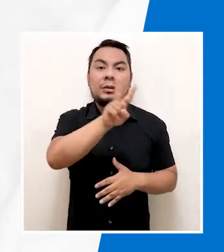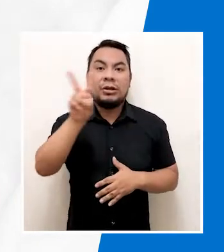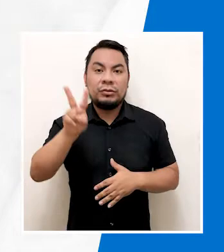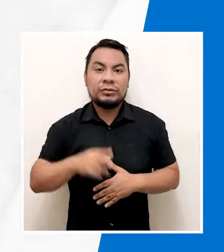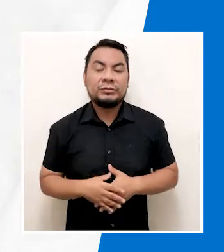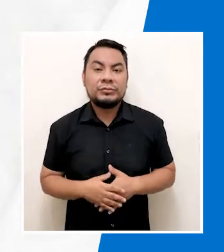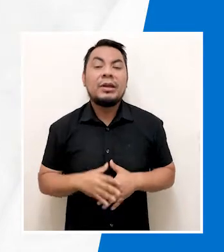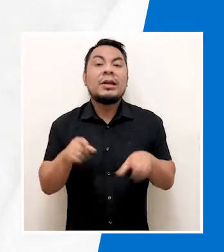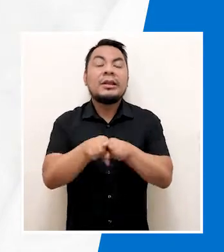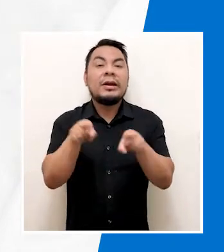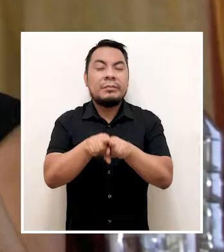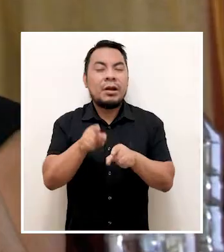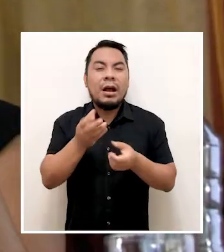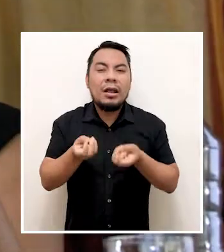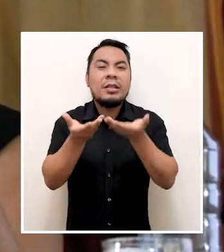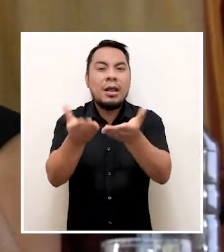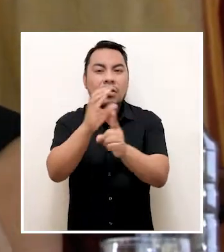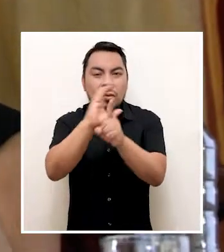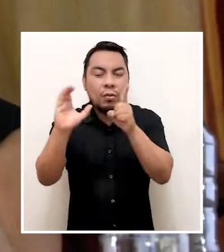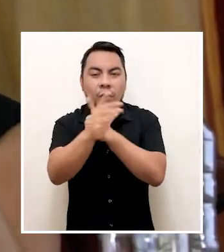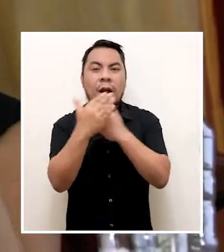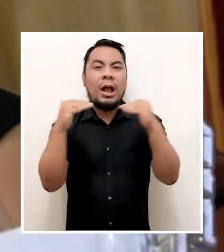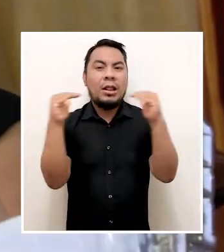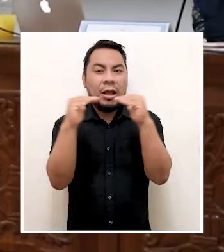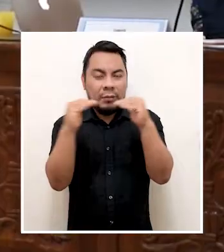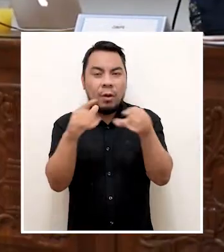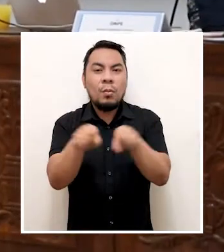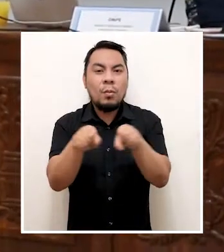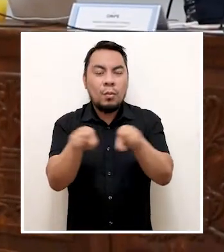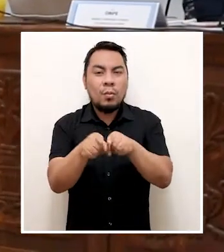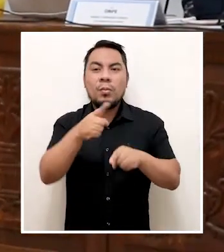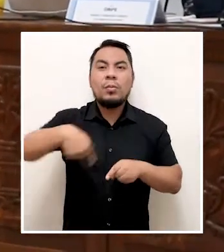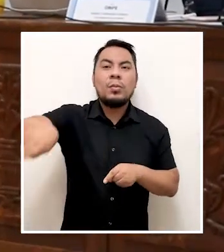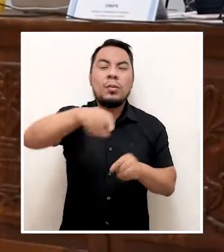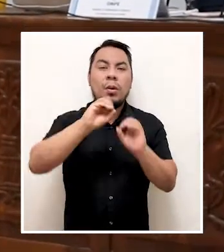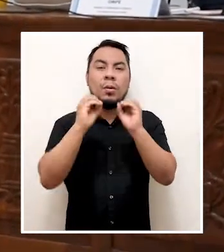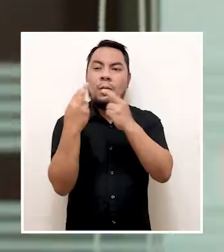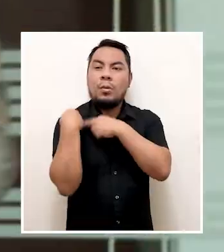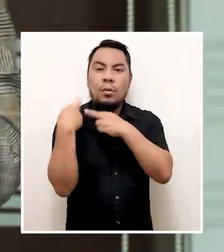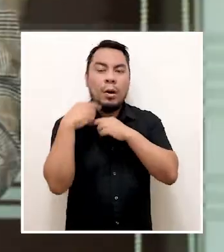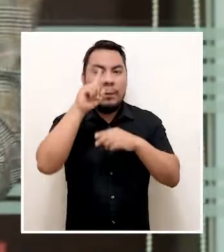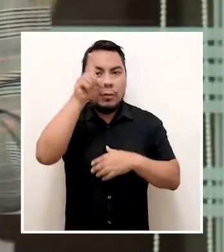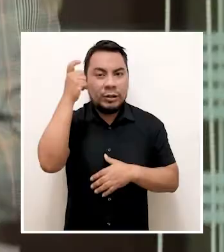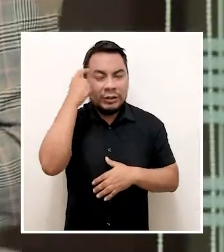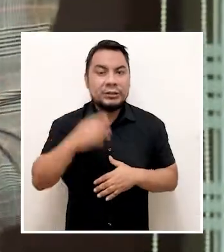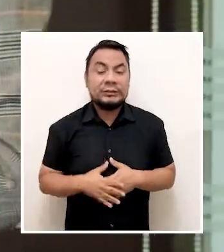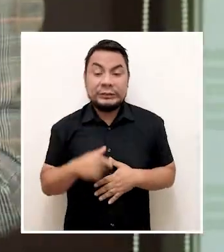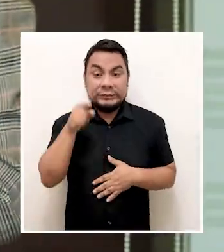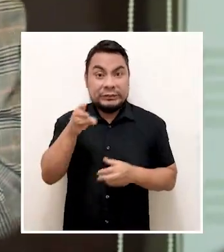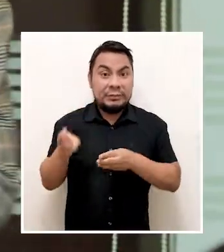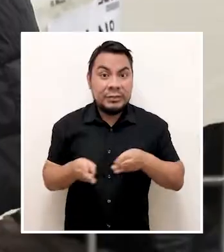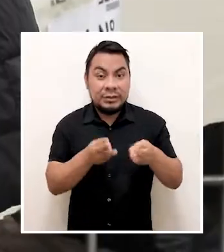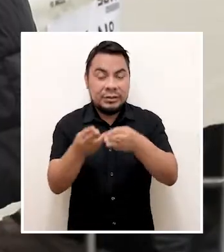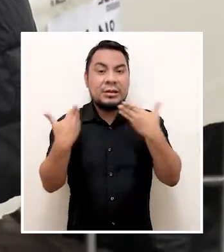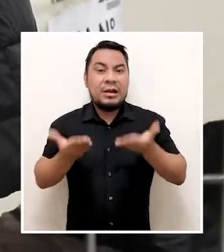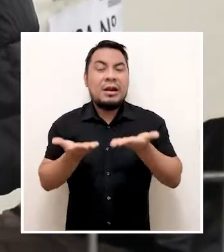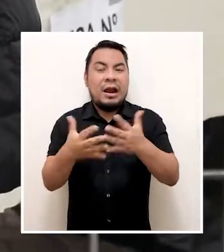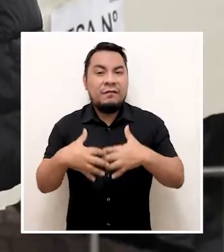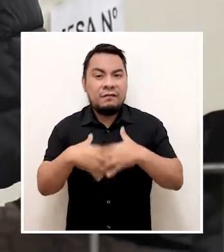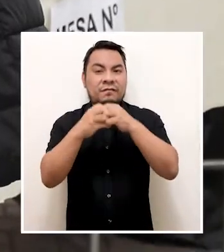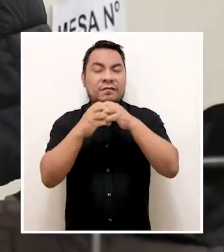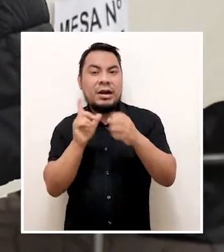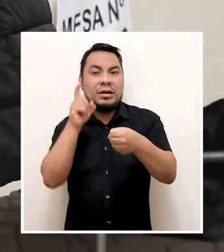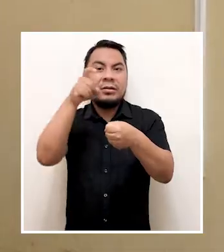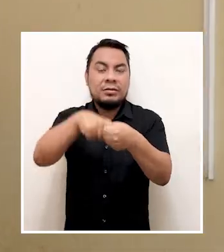municipales 2022, así como generar una cultura de democracia paritaria en las organizaciones políticas. De esta